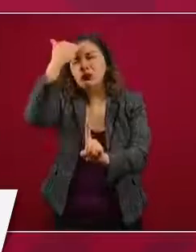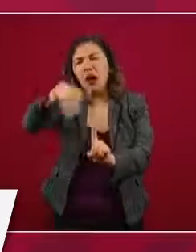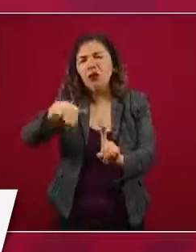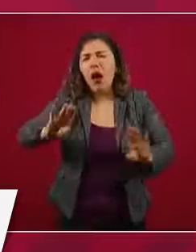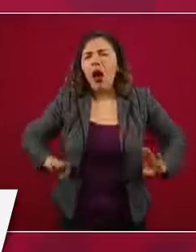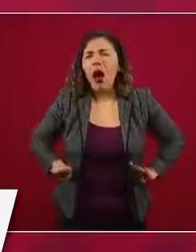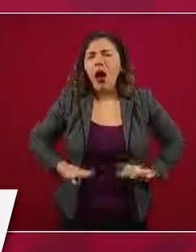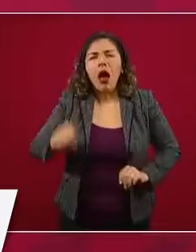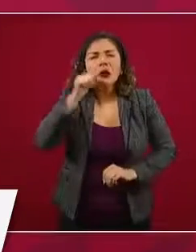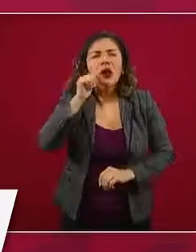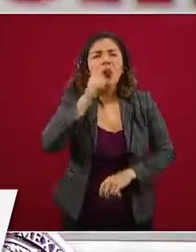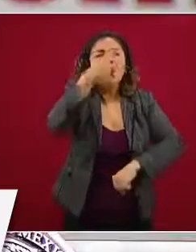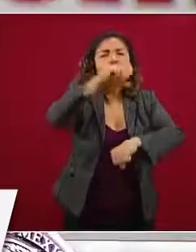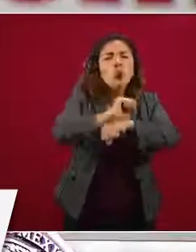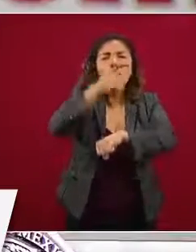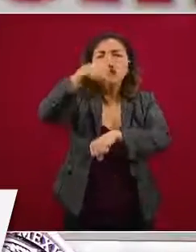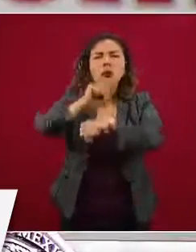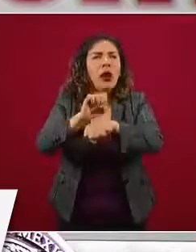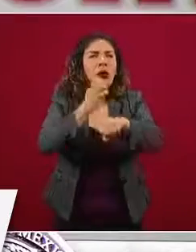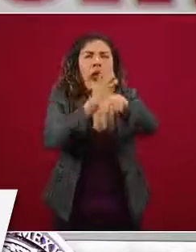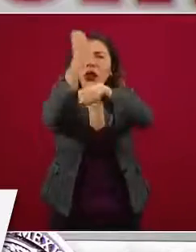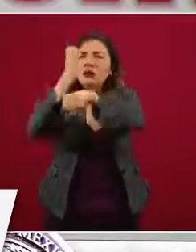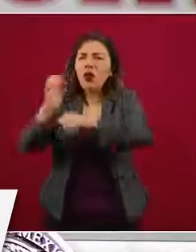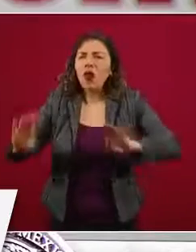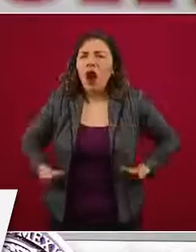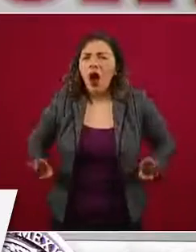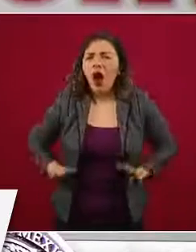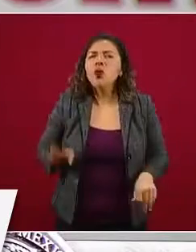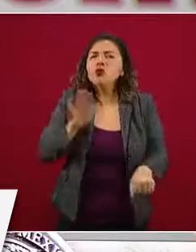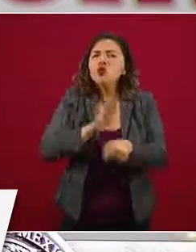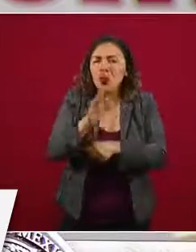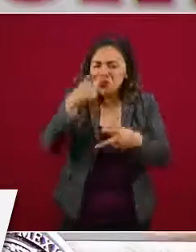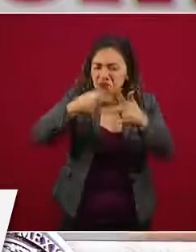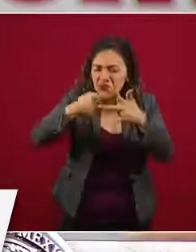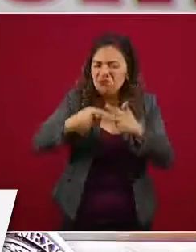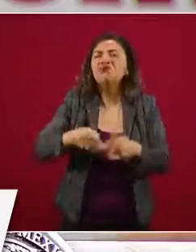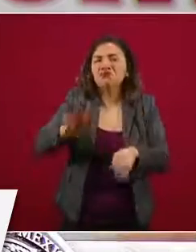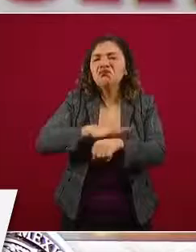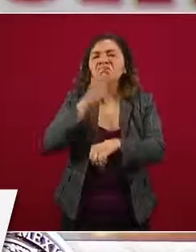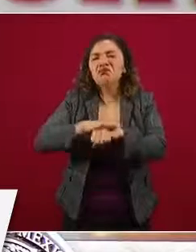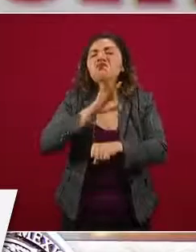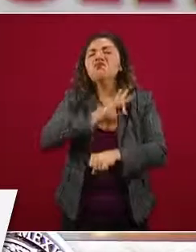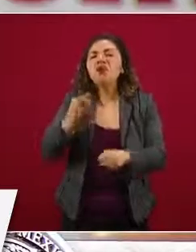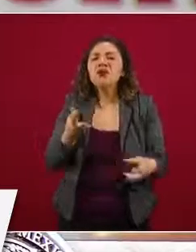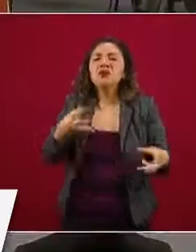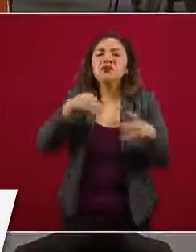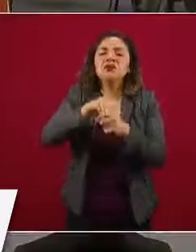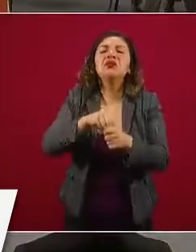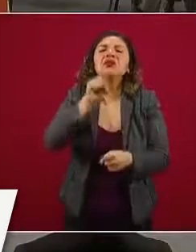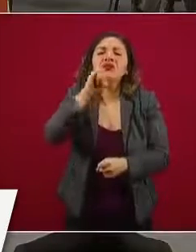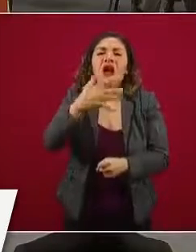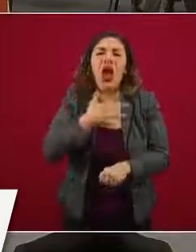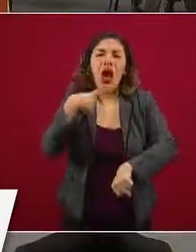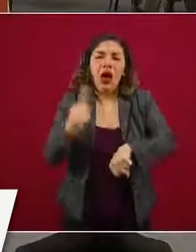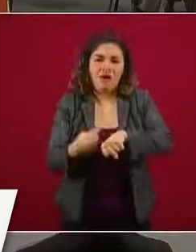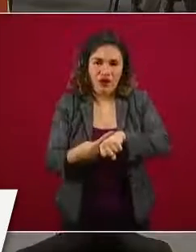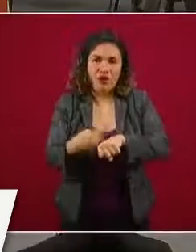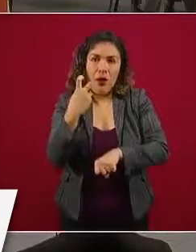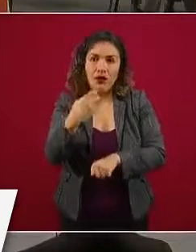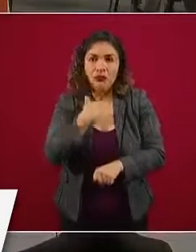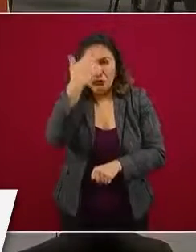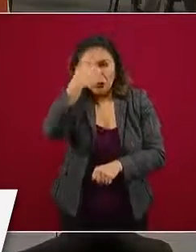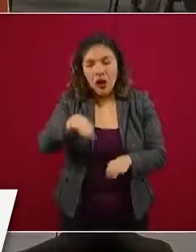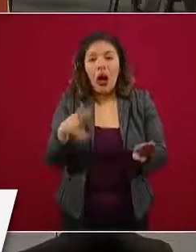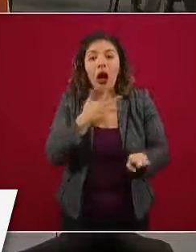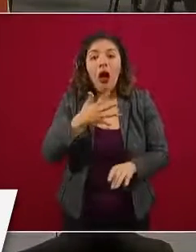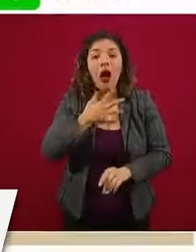semana por semana y estado por estado van a ser probablemente confirmados y por eso podemos saber que